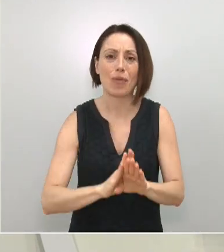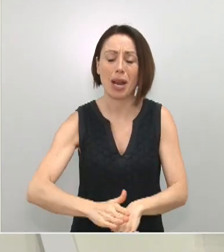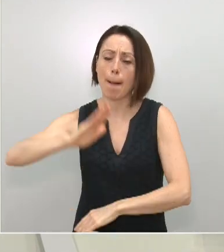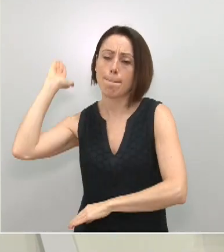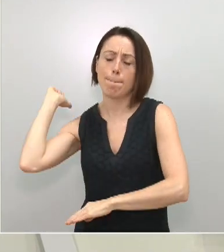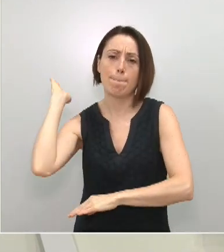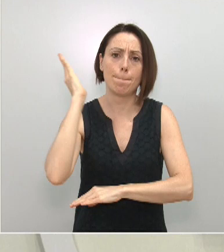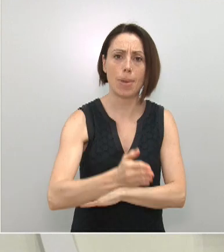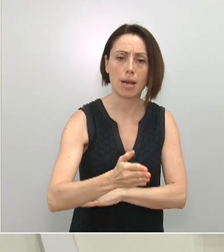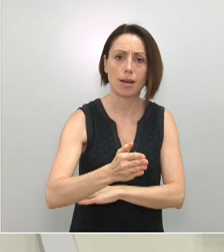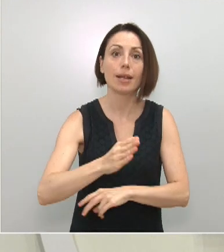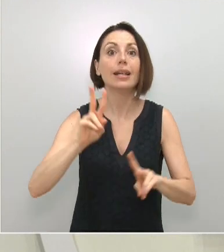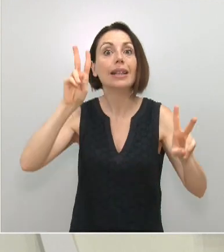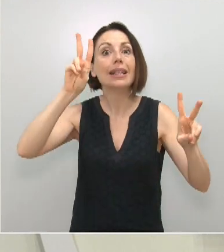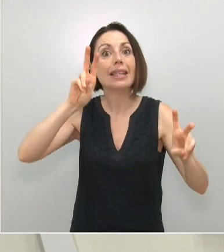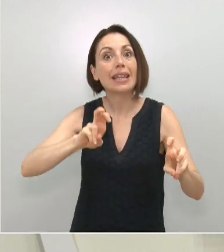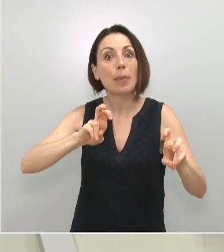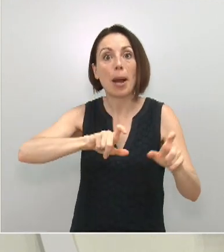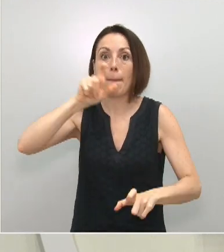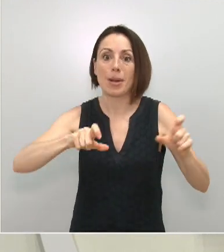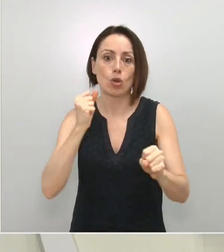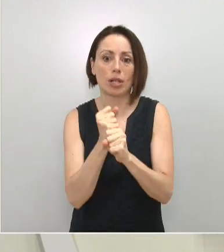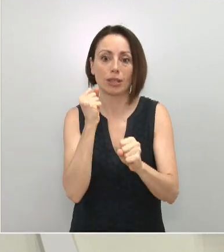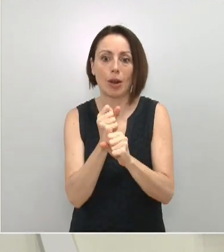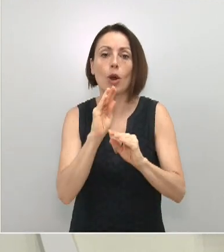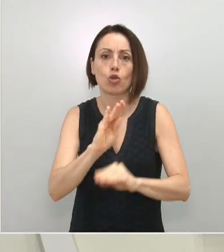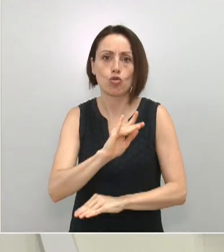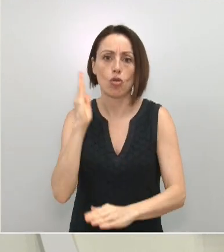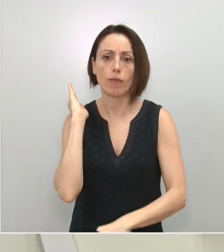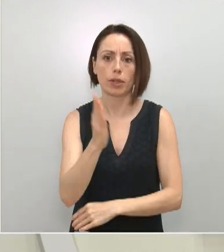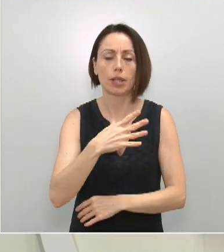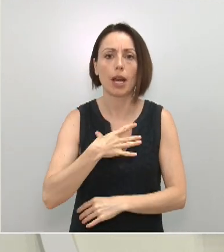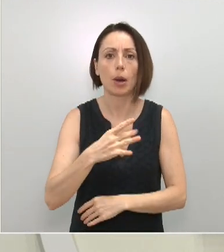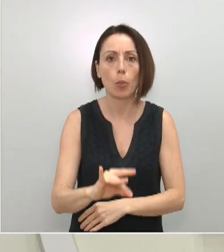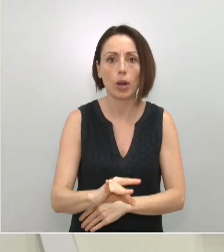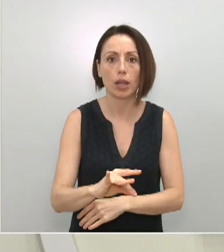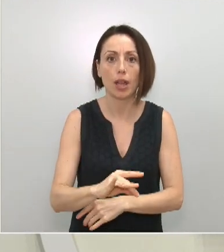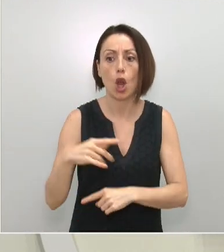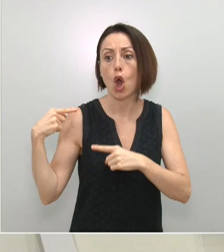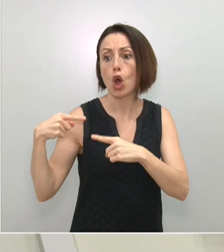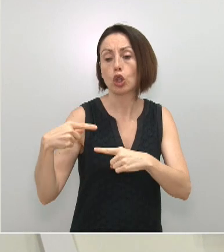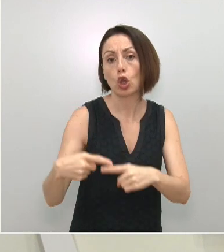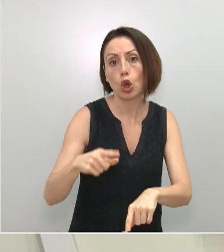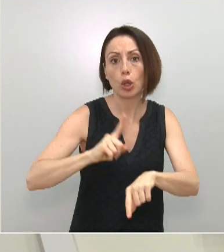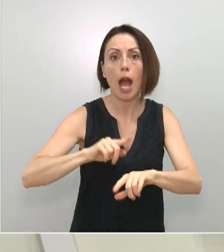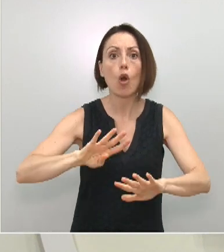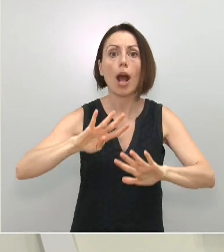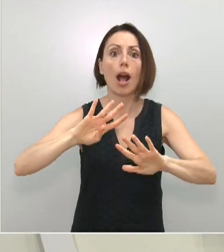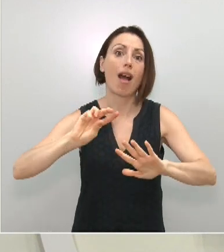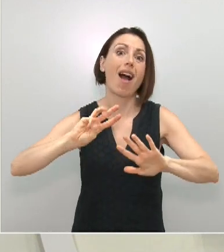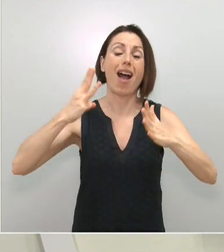definitivo a la existencia de miles de puestos de trabajo. Los aplausos de cada día a las ocho de la tarde,